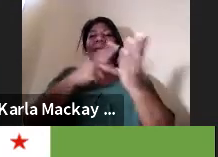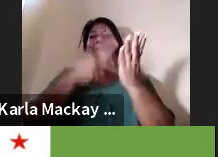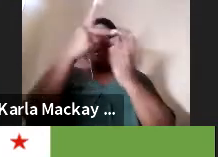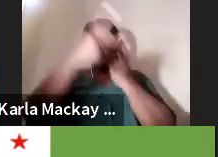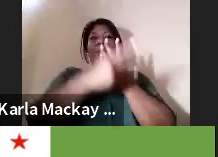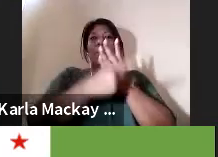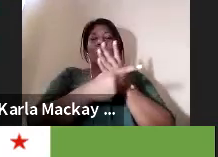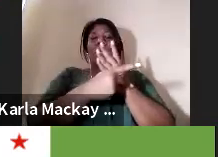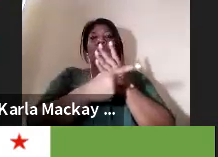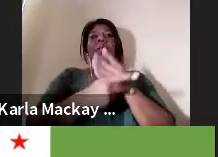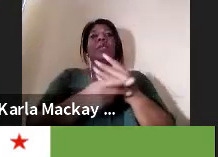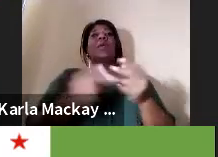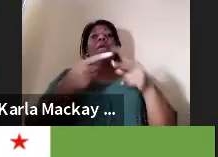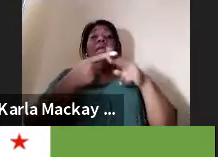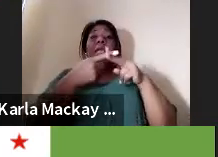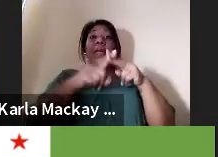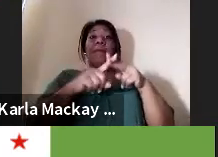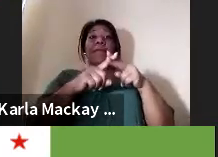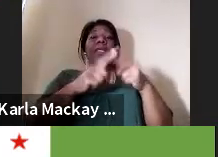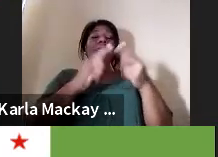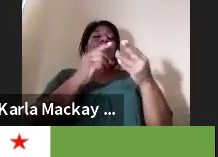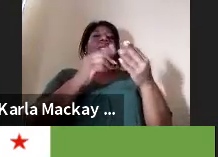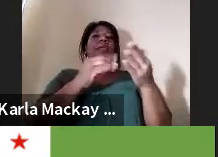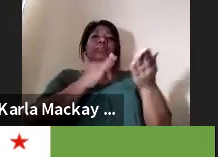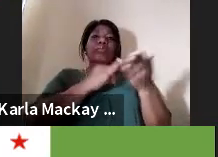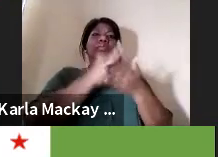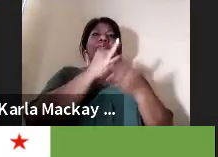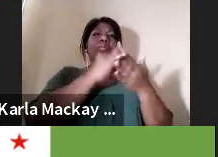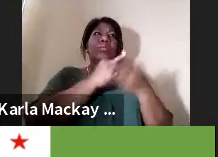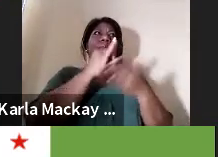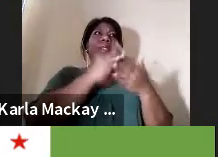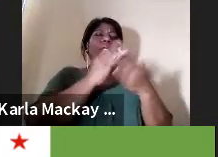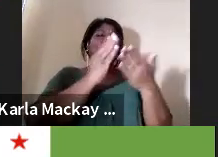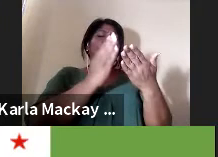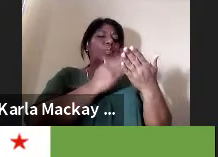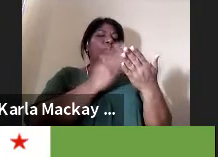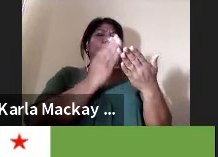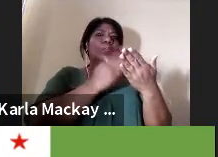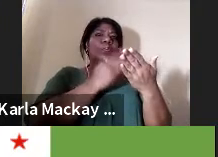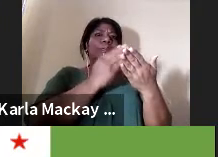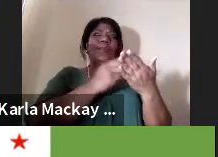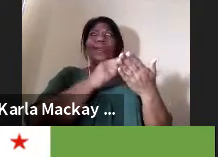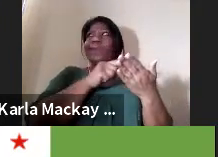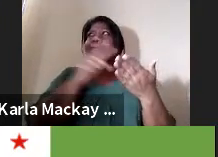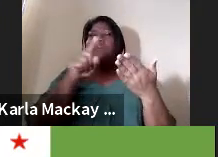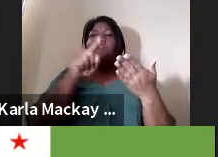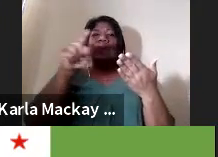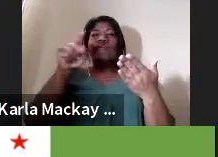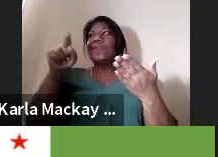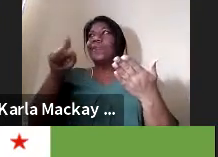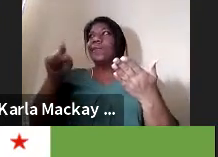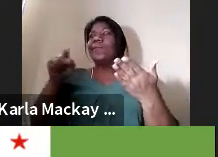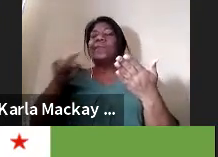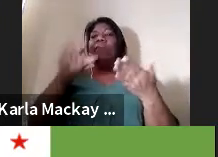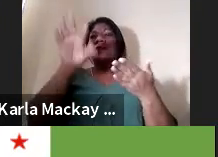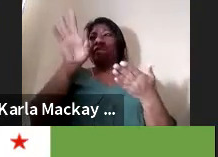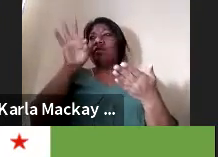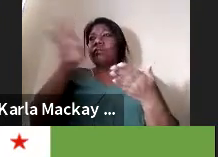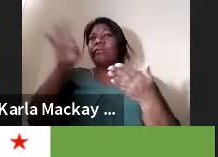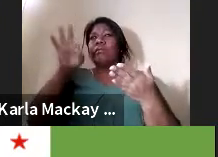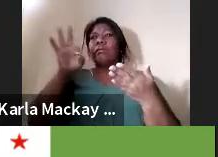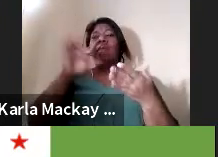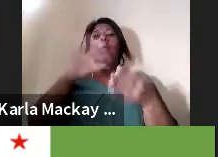realizamos un estudio en donde vimos algunas debilidades que tenían nuestros estudiantes, en una muestra de aproximadamente